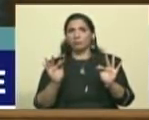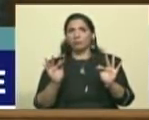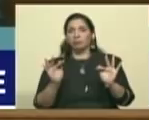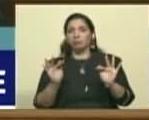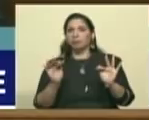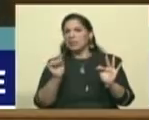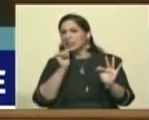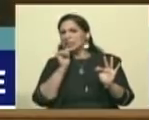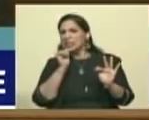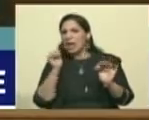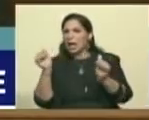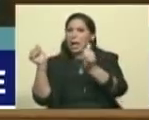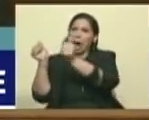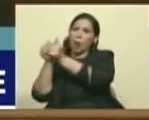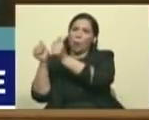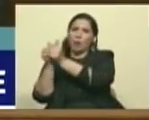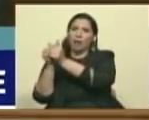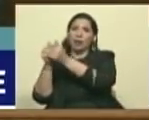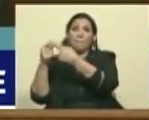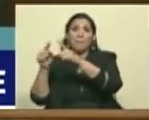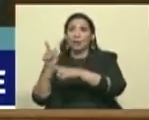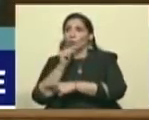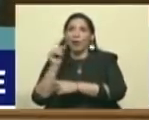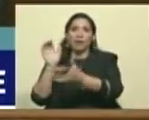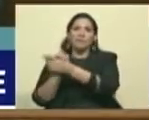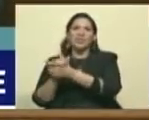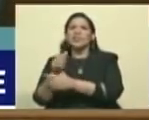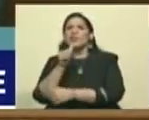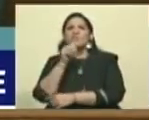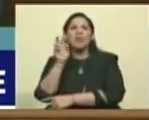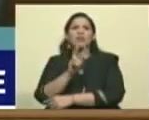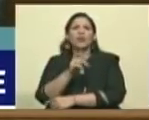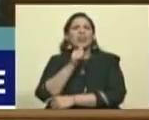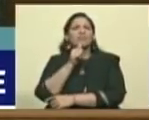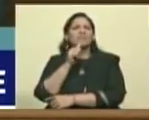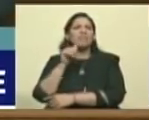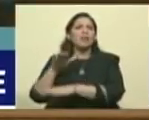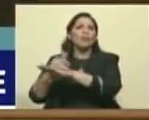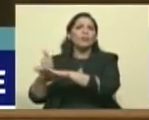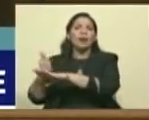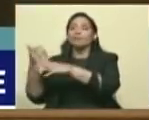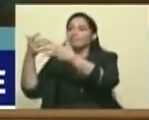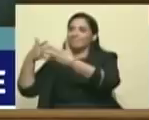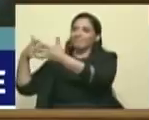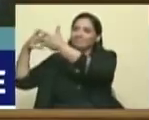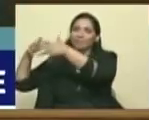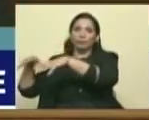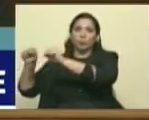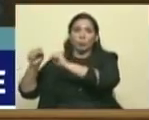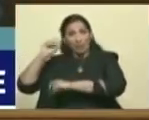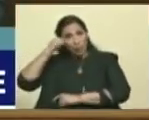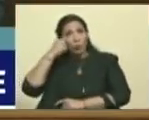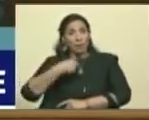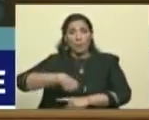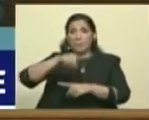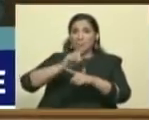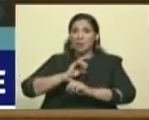aliados. Pero el enemigo en verdad es el imperialismo norteamericano. Recordemos sus primeras opiniones sobre